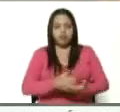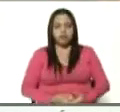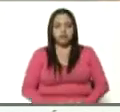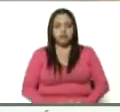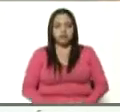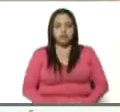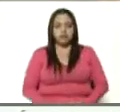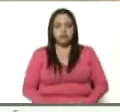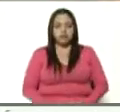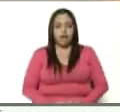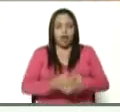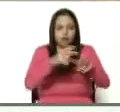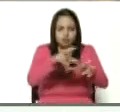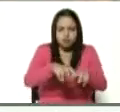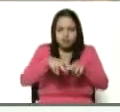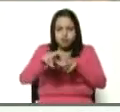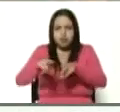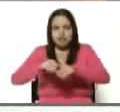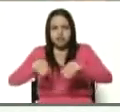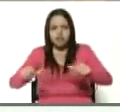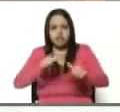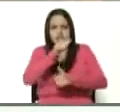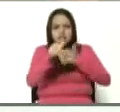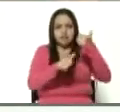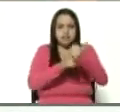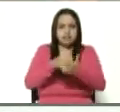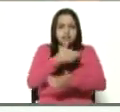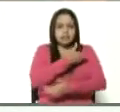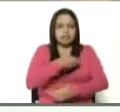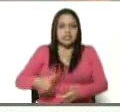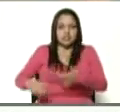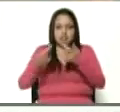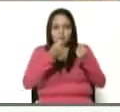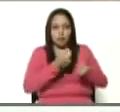Agricultura y Tierra, la vicepresidencia económica,